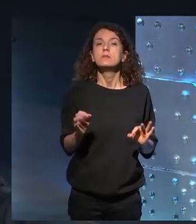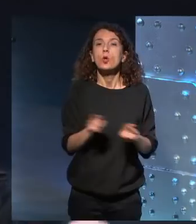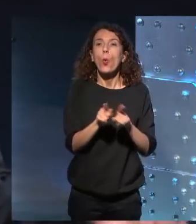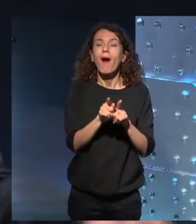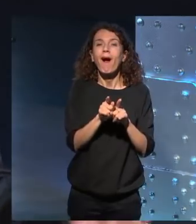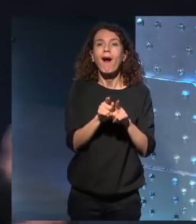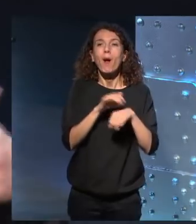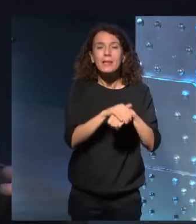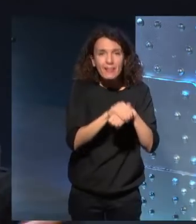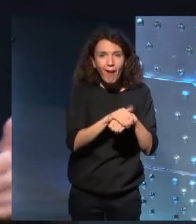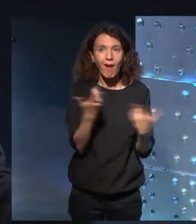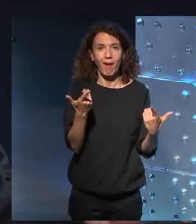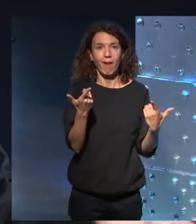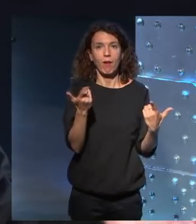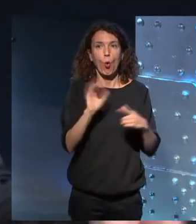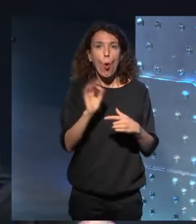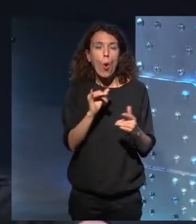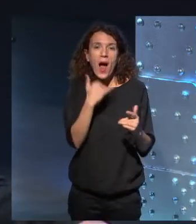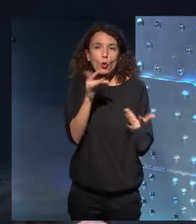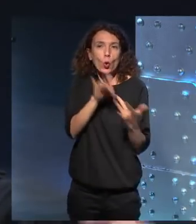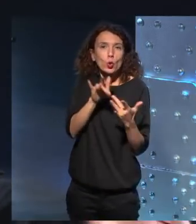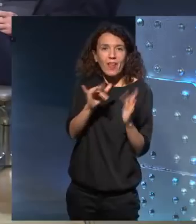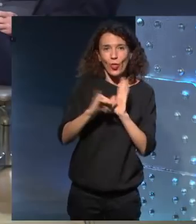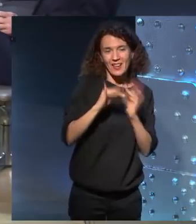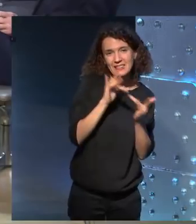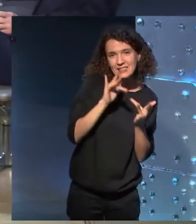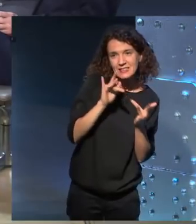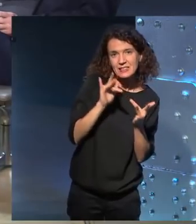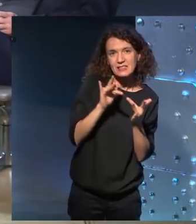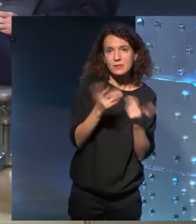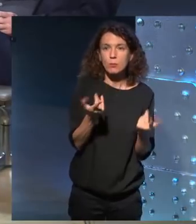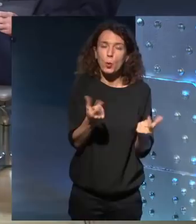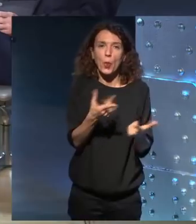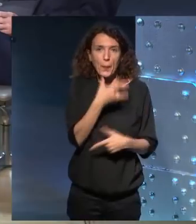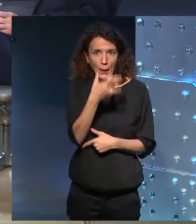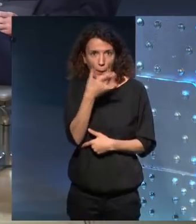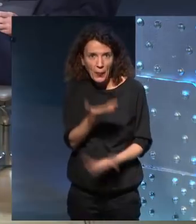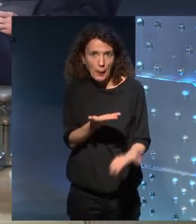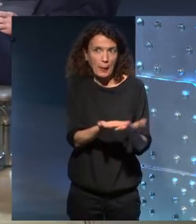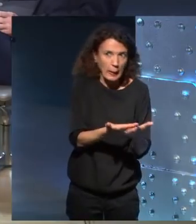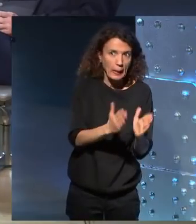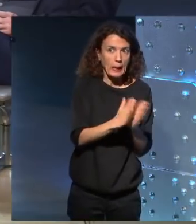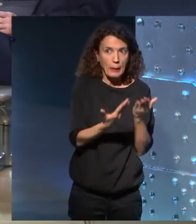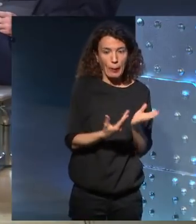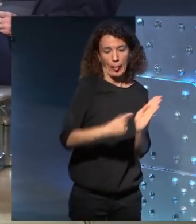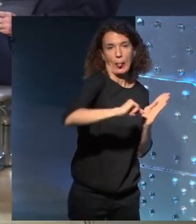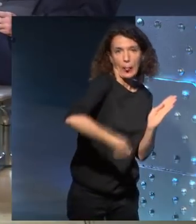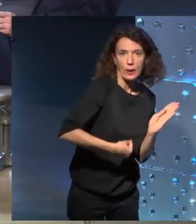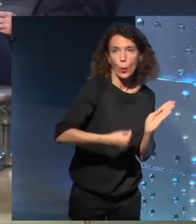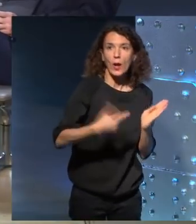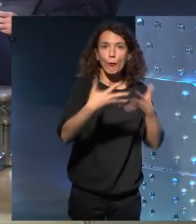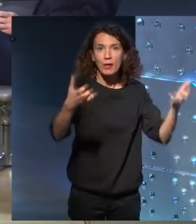amistosa o una relación cercana, ya da un poco de pudor pedirle una